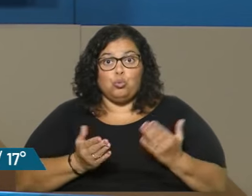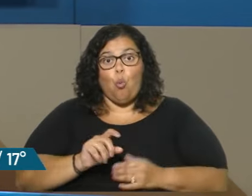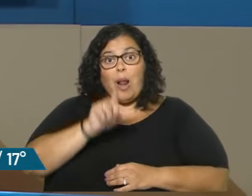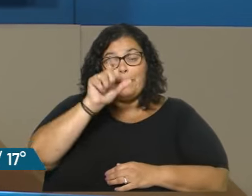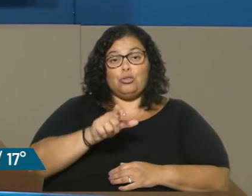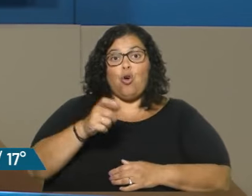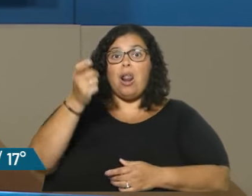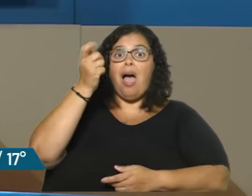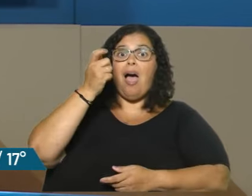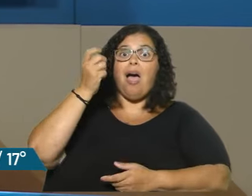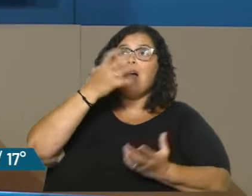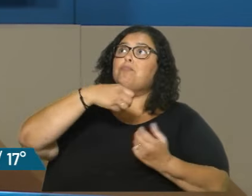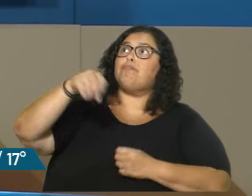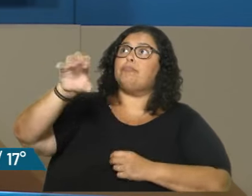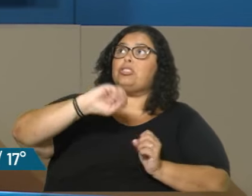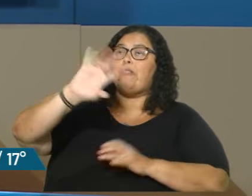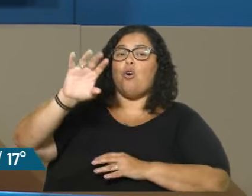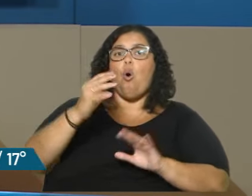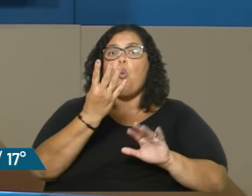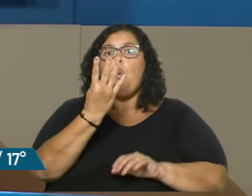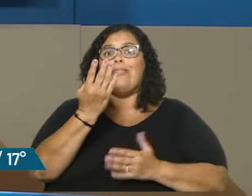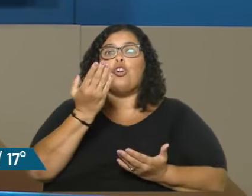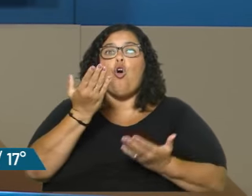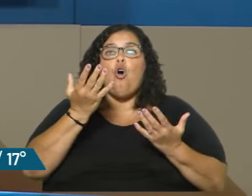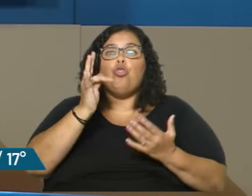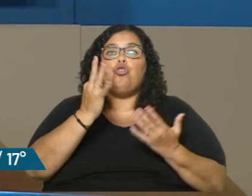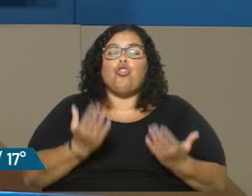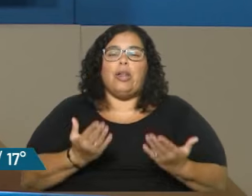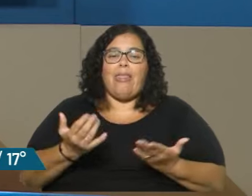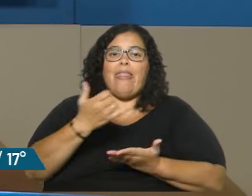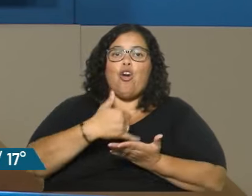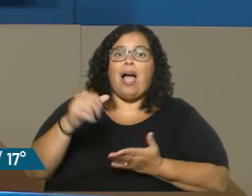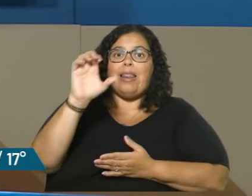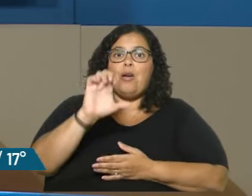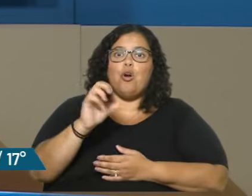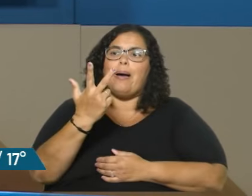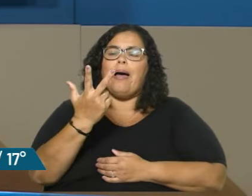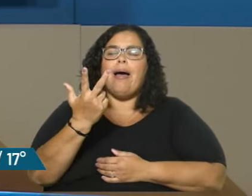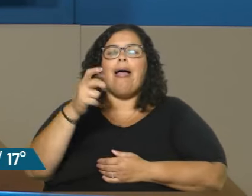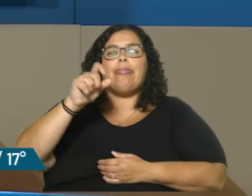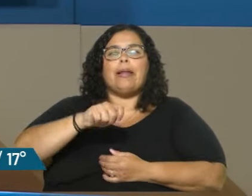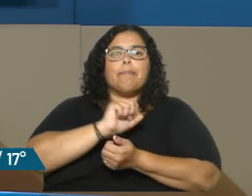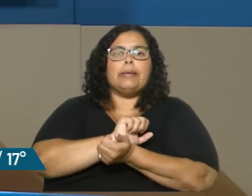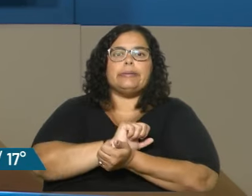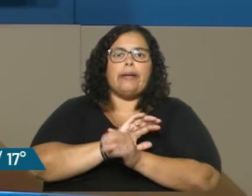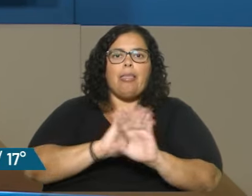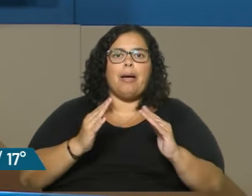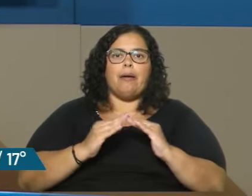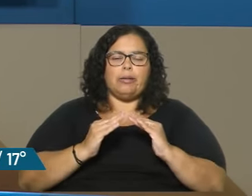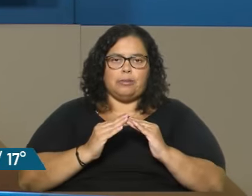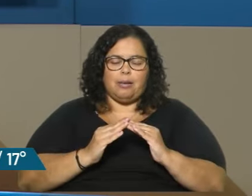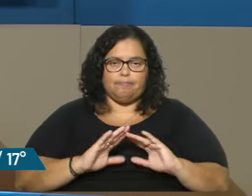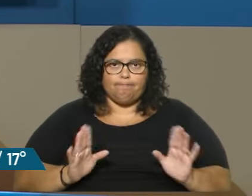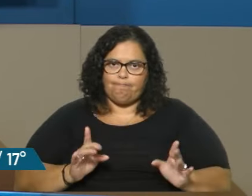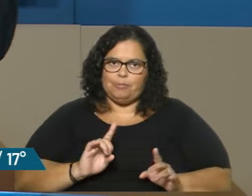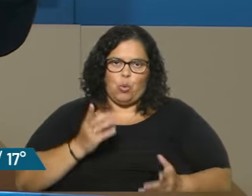media de cocaína a Europa le dieron 3 meses de prisión domiciliaria. Y por otro lado, enfermo, en el mejor de los casos, porque tenemos un